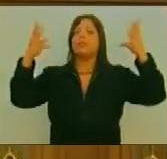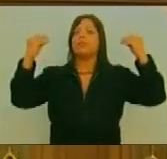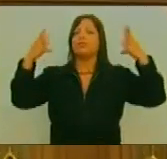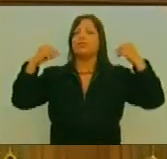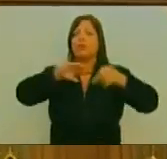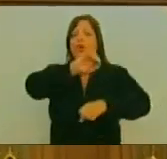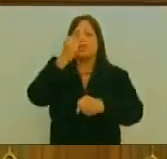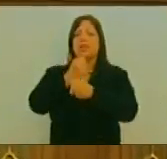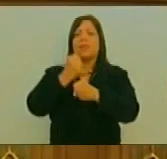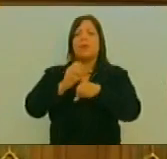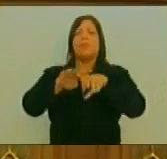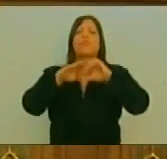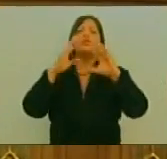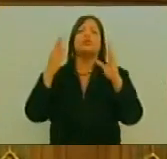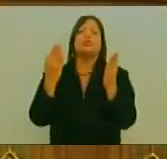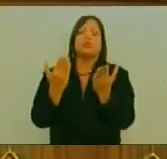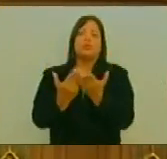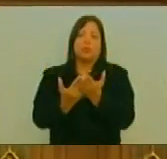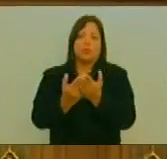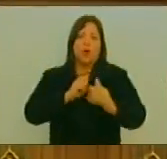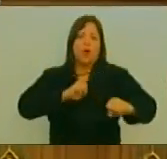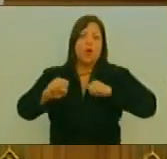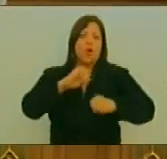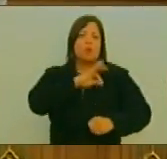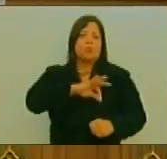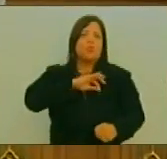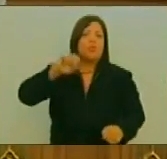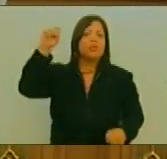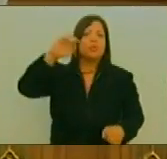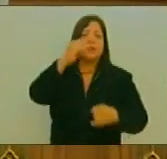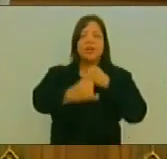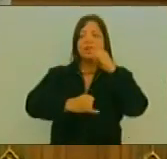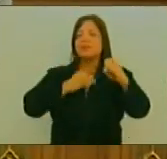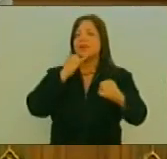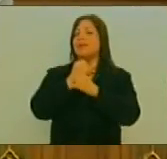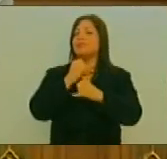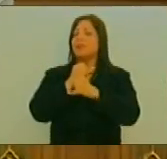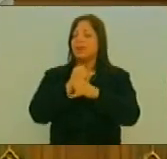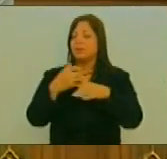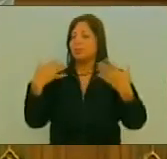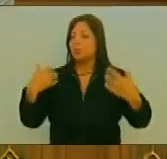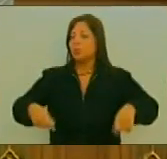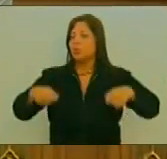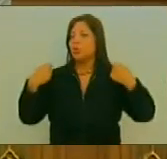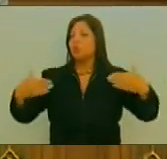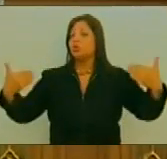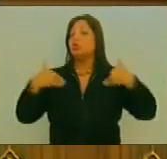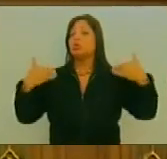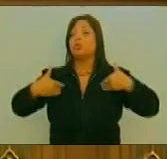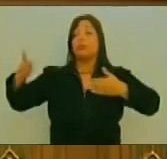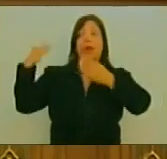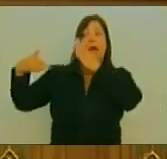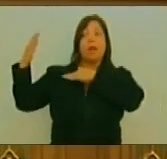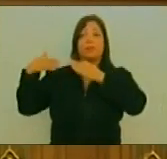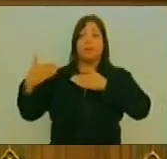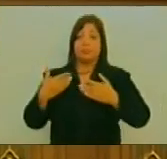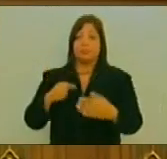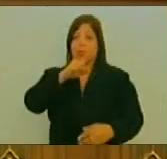trabajadores Del mundo Y del movimiento Socialista Internacional Y de los movimientos Comunistas